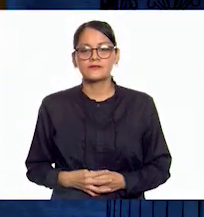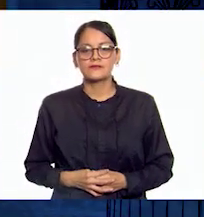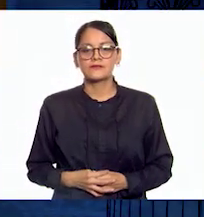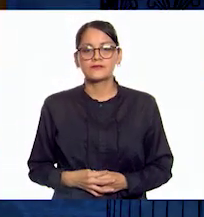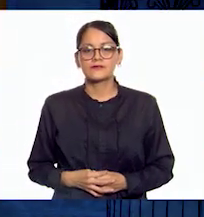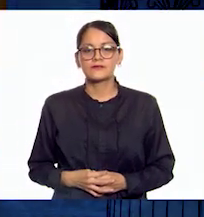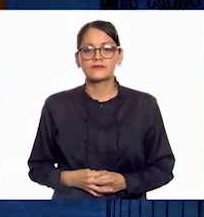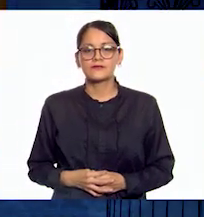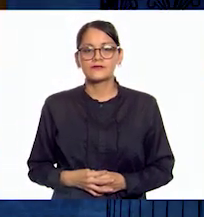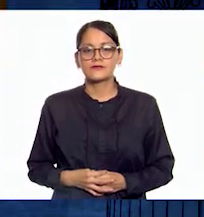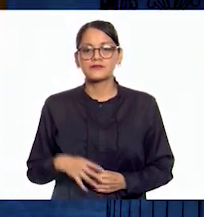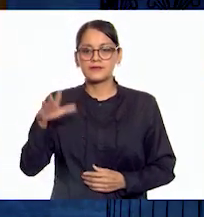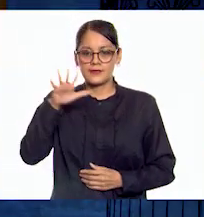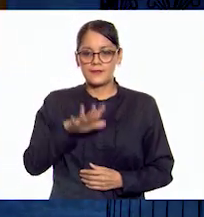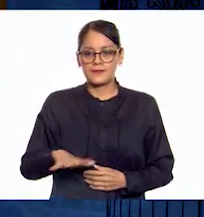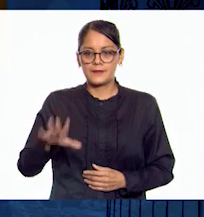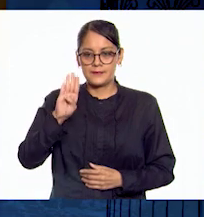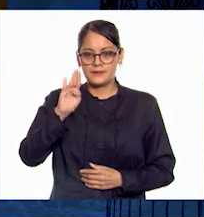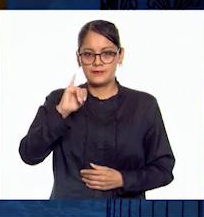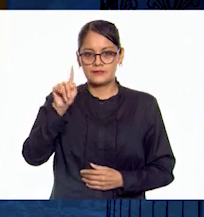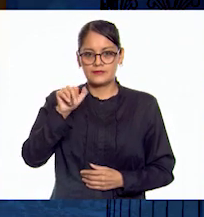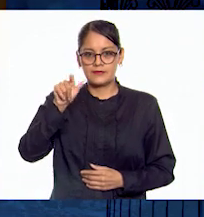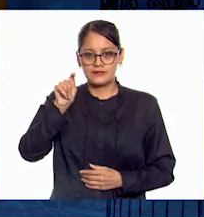El Imperio Bizantino